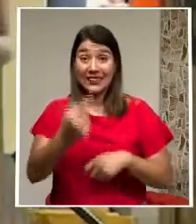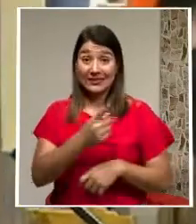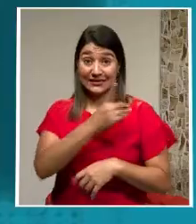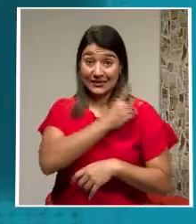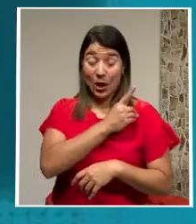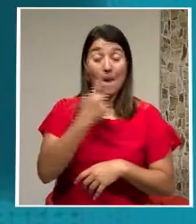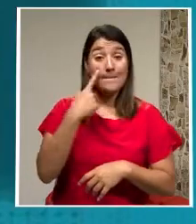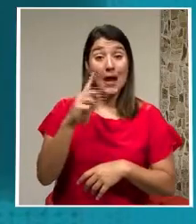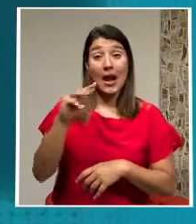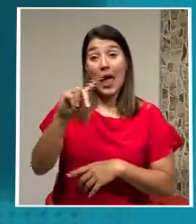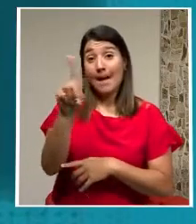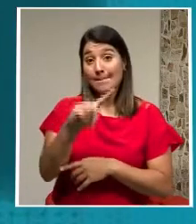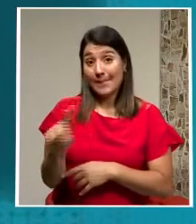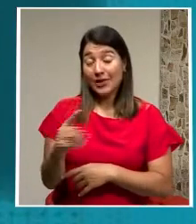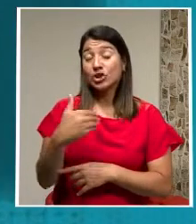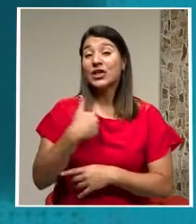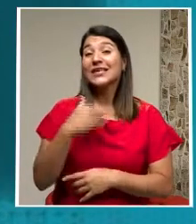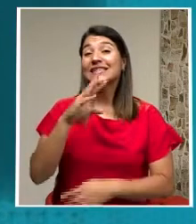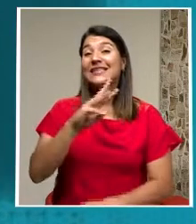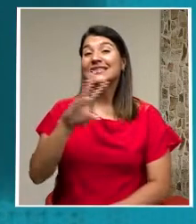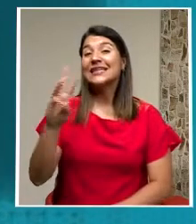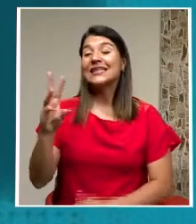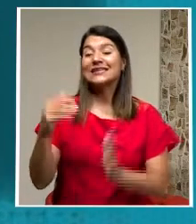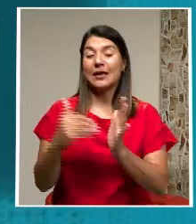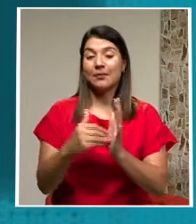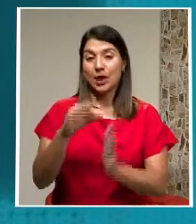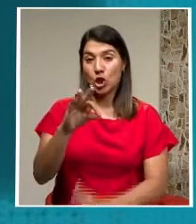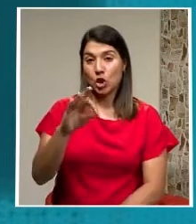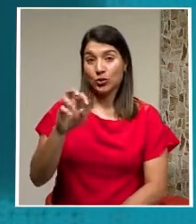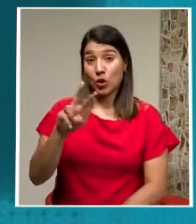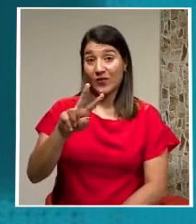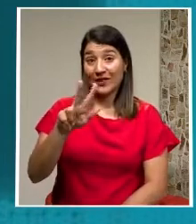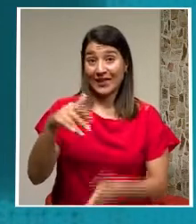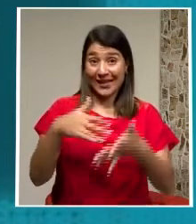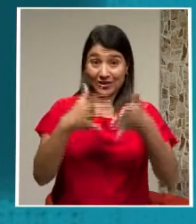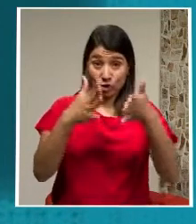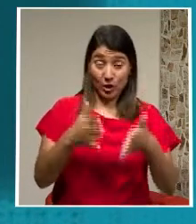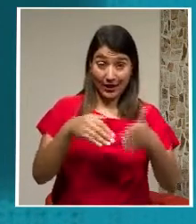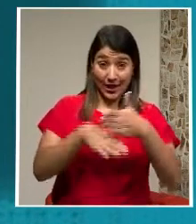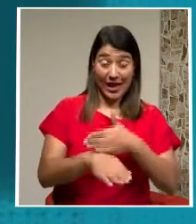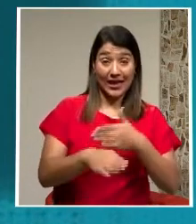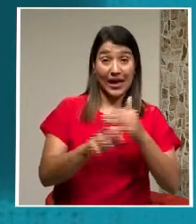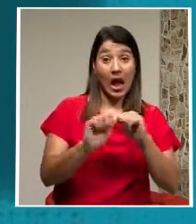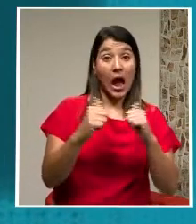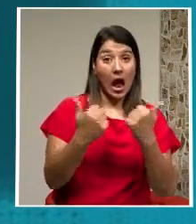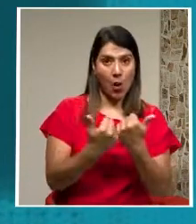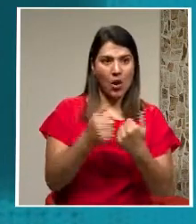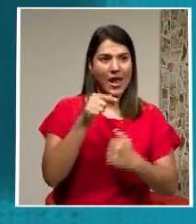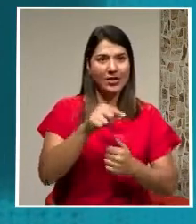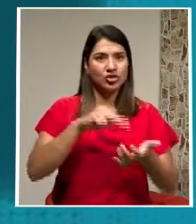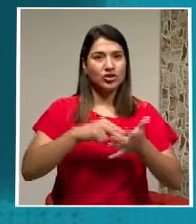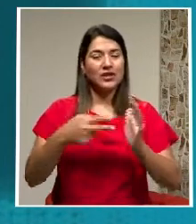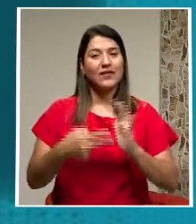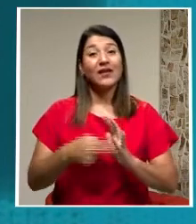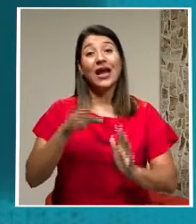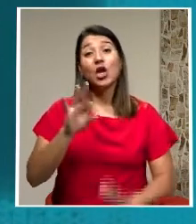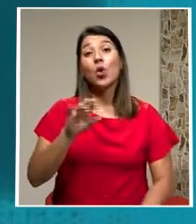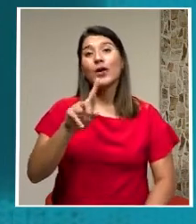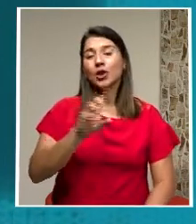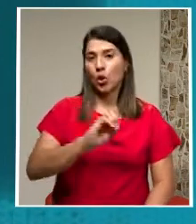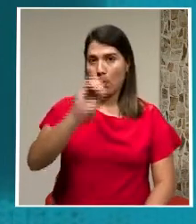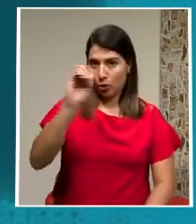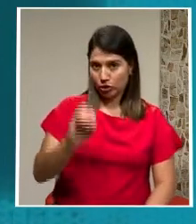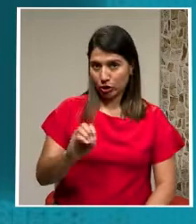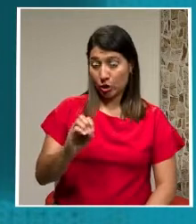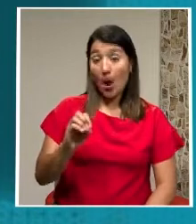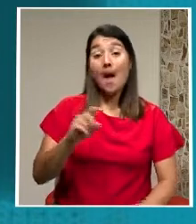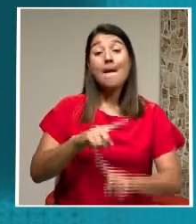marzo Se tenían 66 mil 923 estudiantes En las aulas Lo que representa Un 91% Mientras